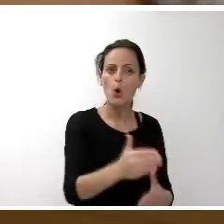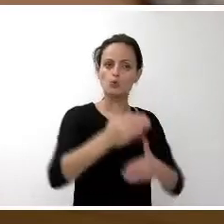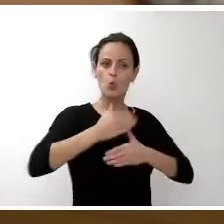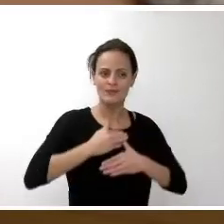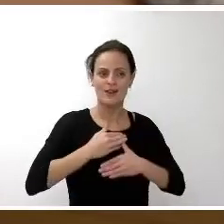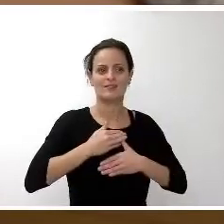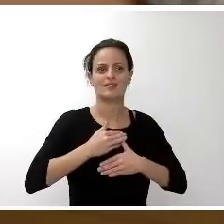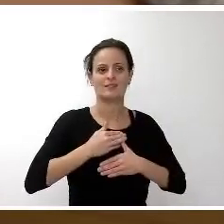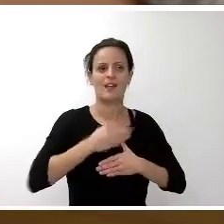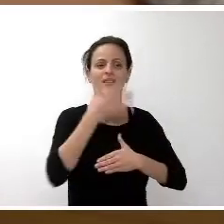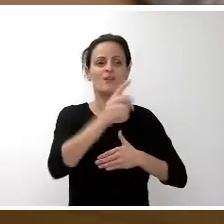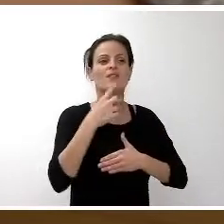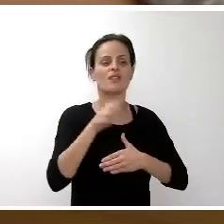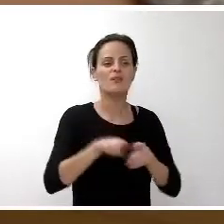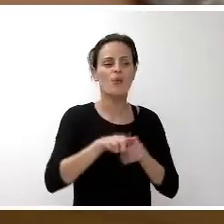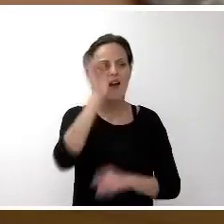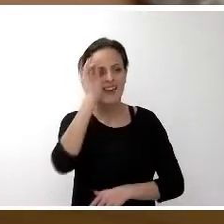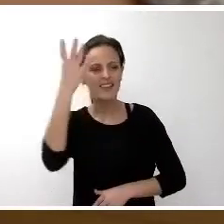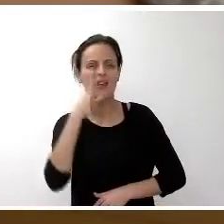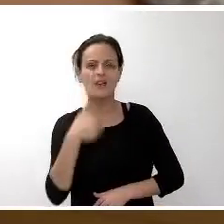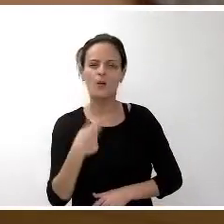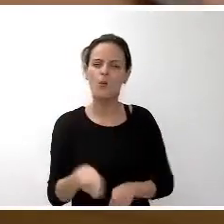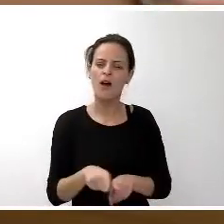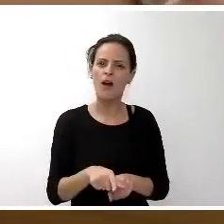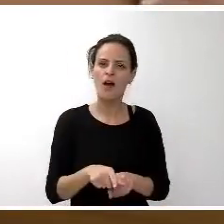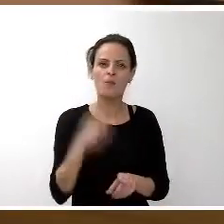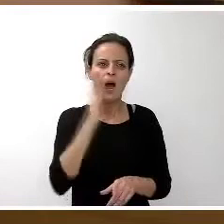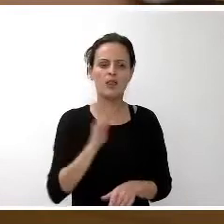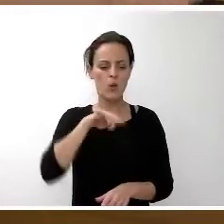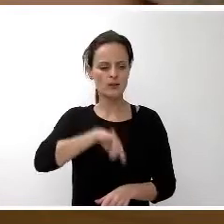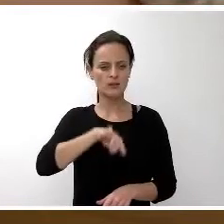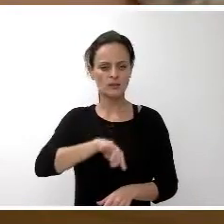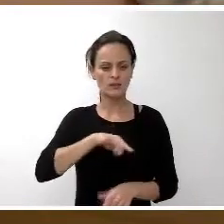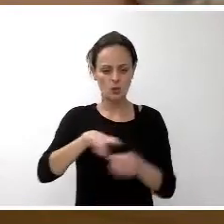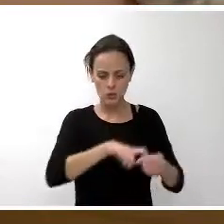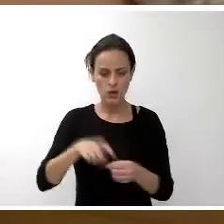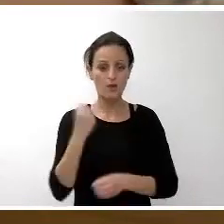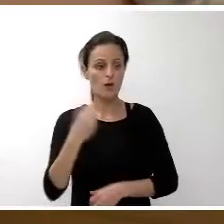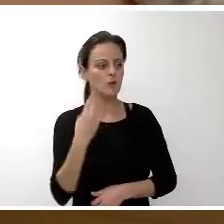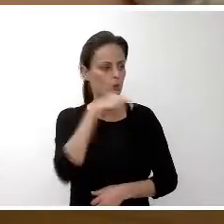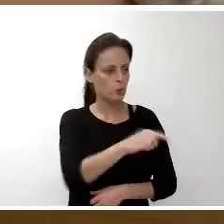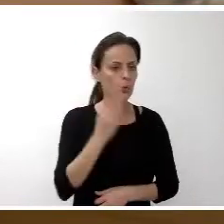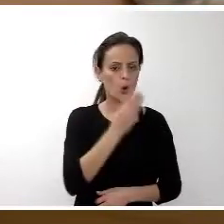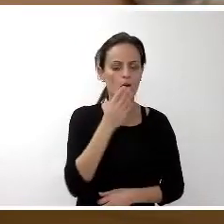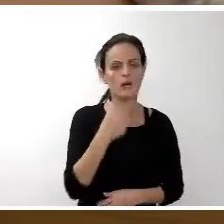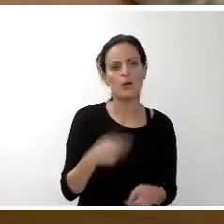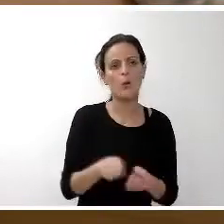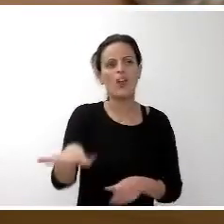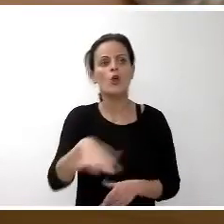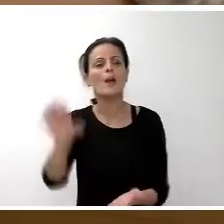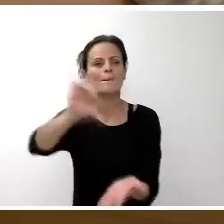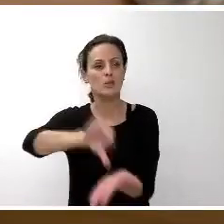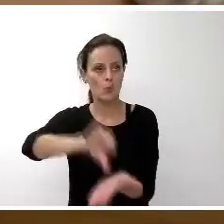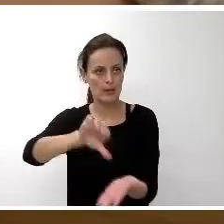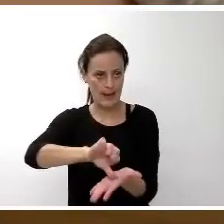ejemplo, ideas con un fuerte sentido solidario. Ustedes son de un colegio, tus compañeras y compañeros y tú misma, del área metropolitana, pero han